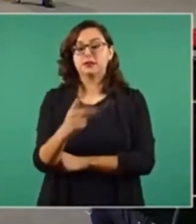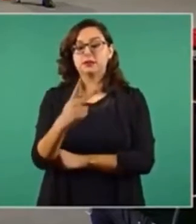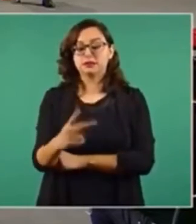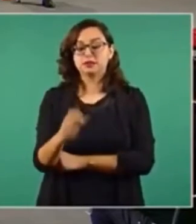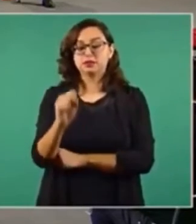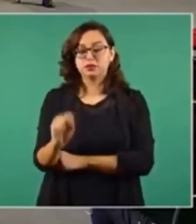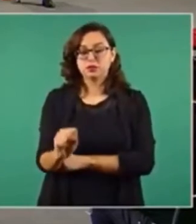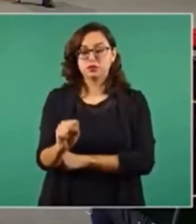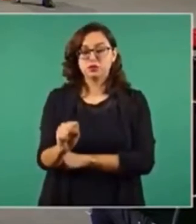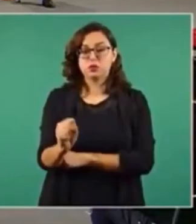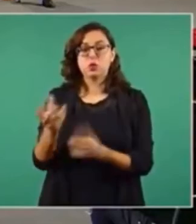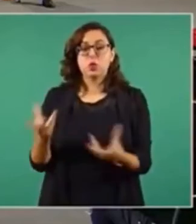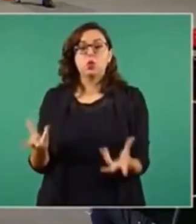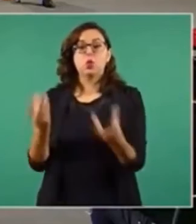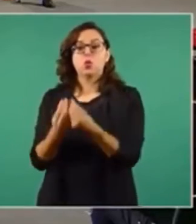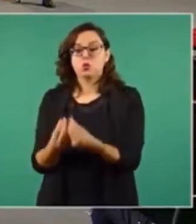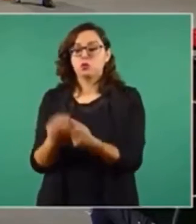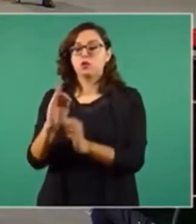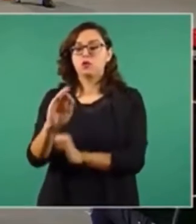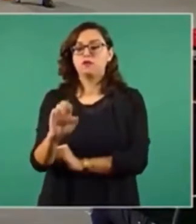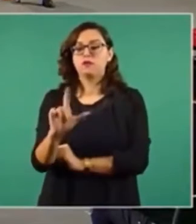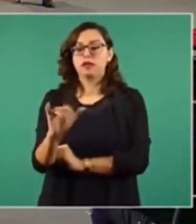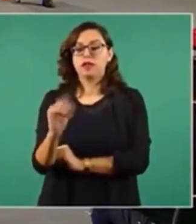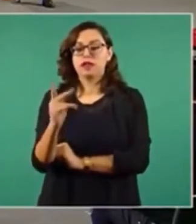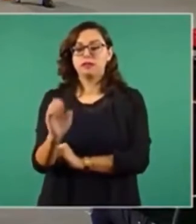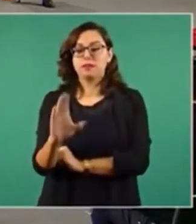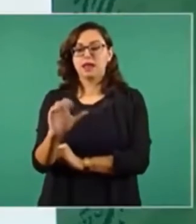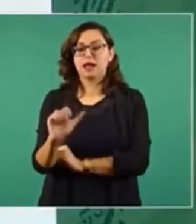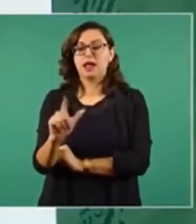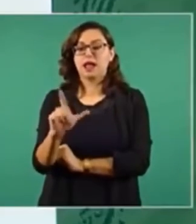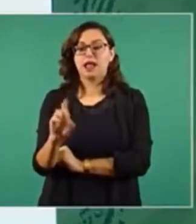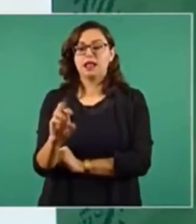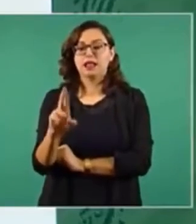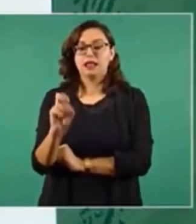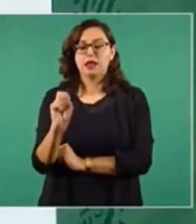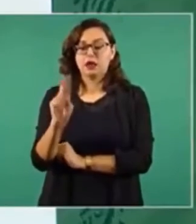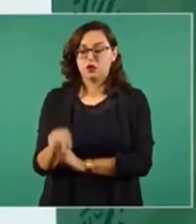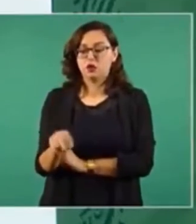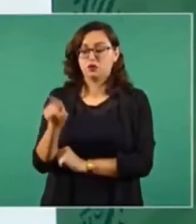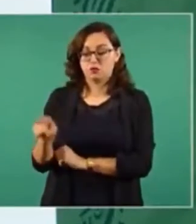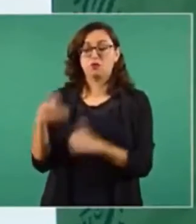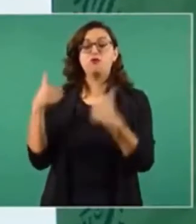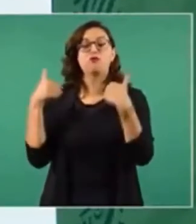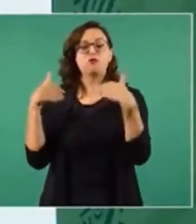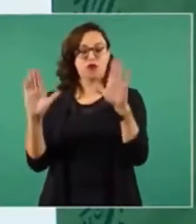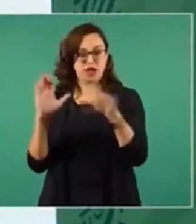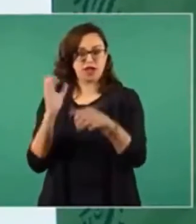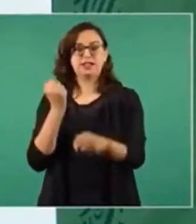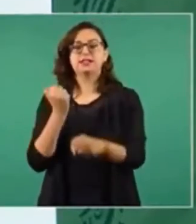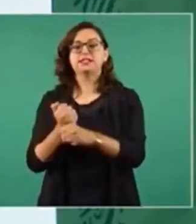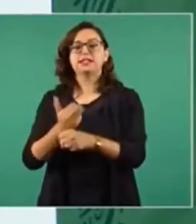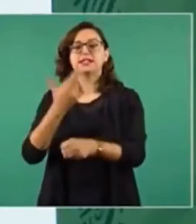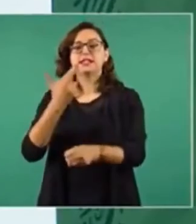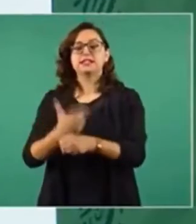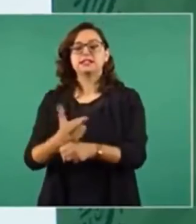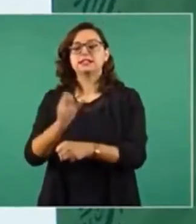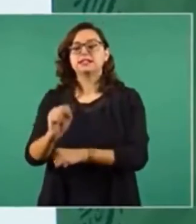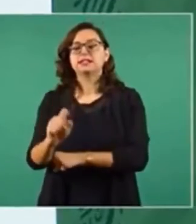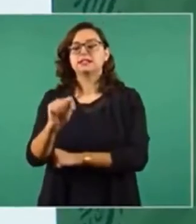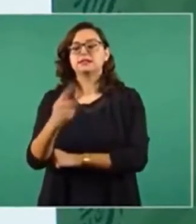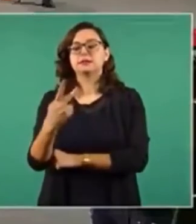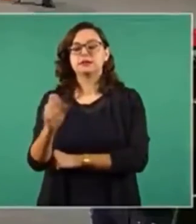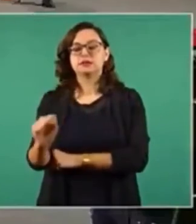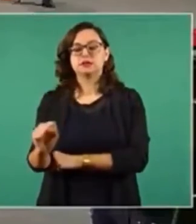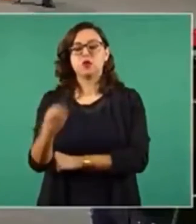con Felipe Calderón secretario del trabajo se llama